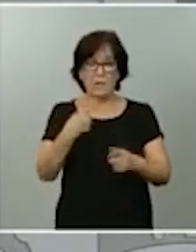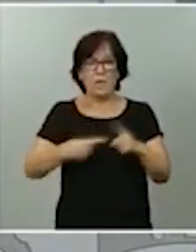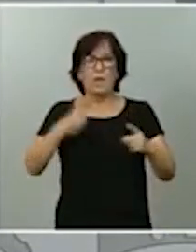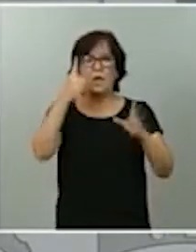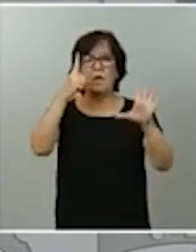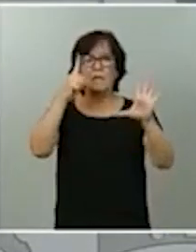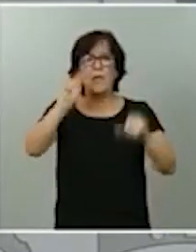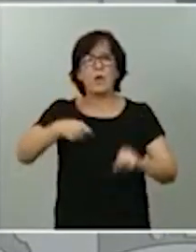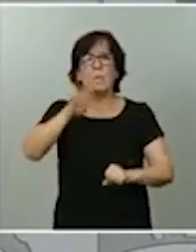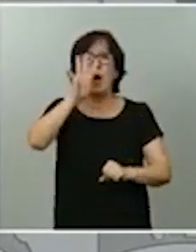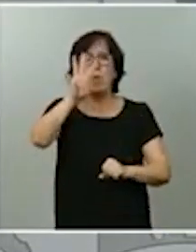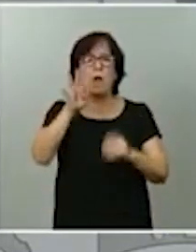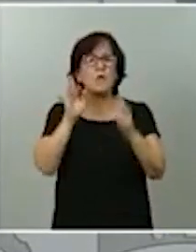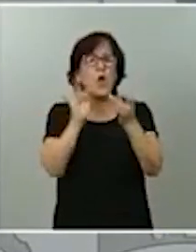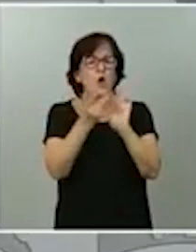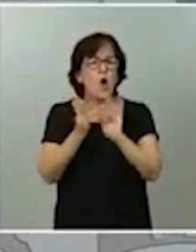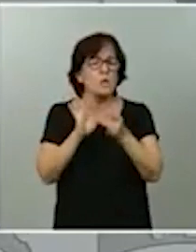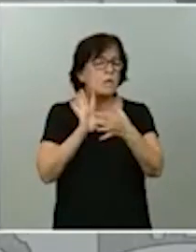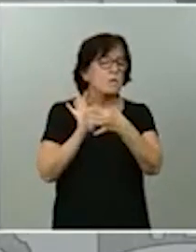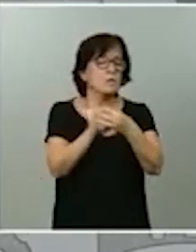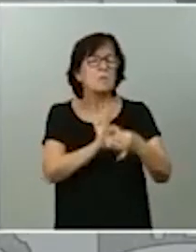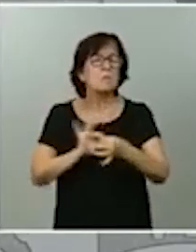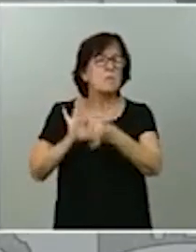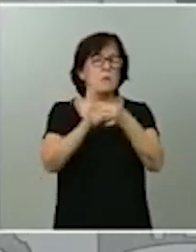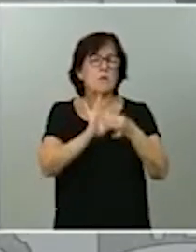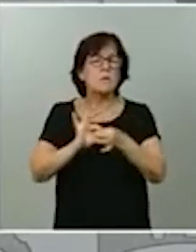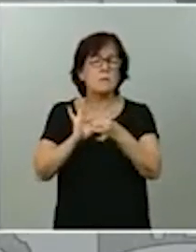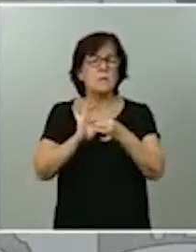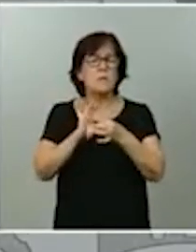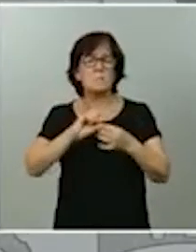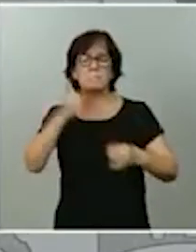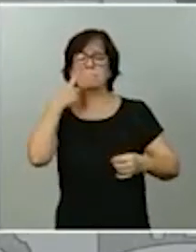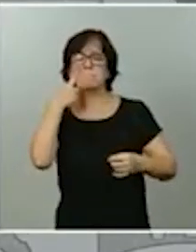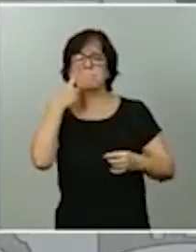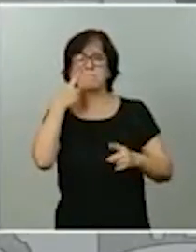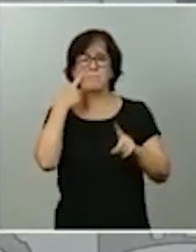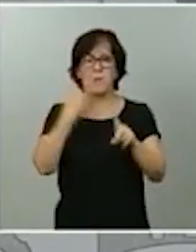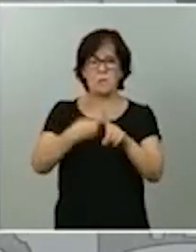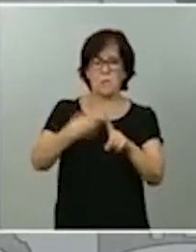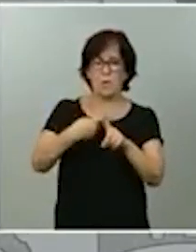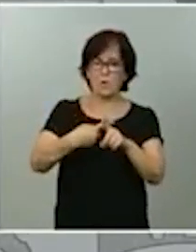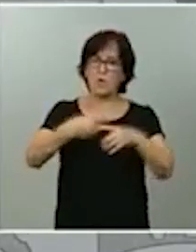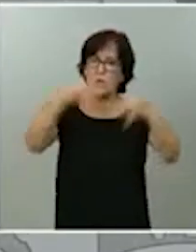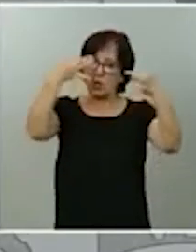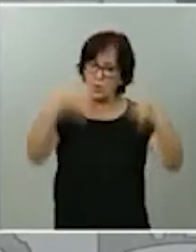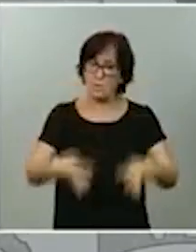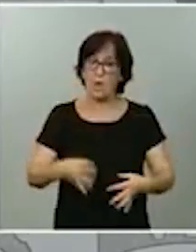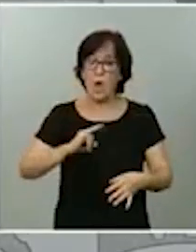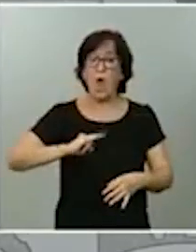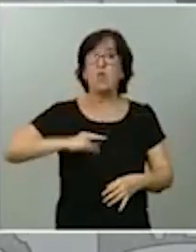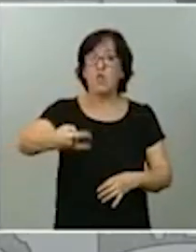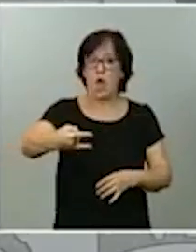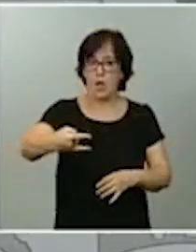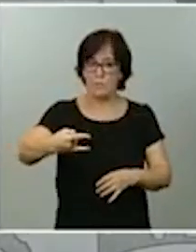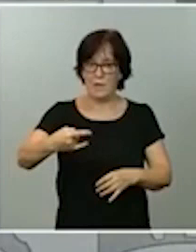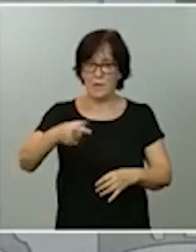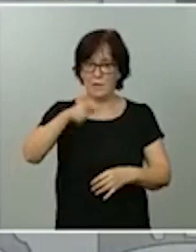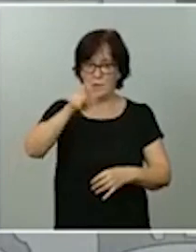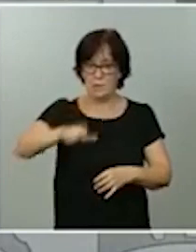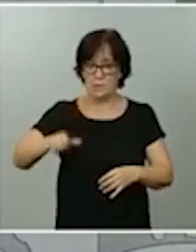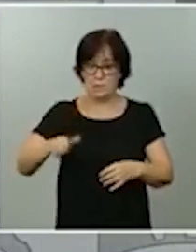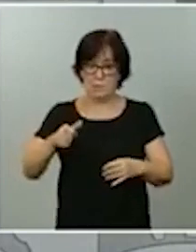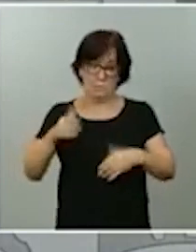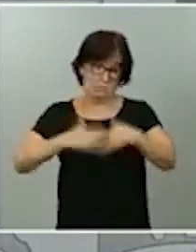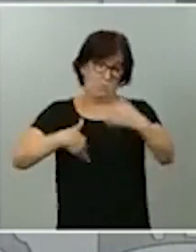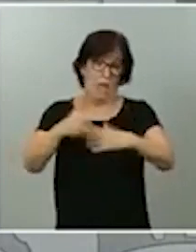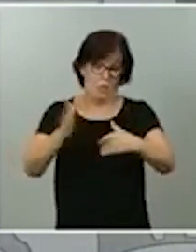contactos estrechos de riesgo detectados por positivo simulado o confirmado, casi el doble de los rastreadores manuales. Y,